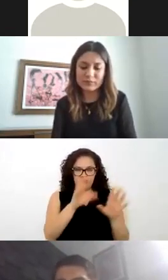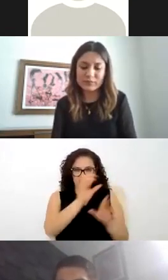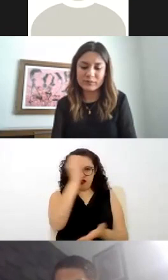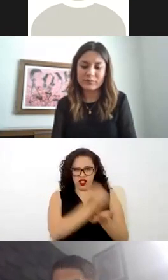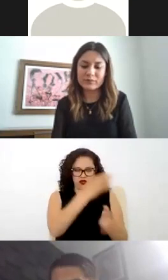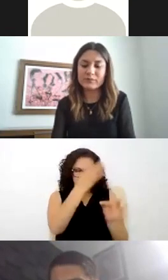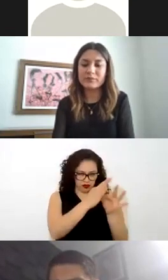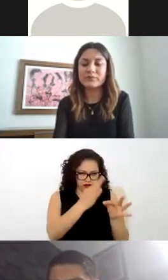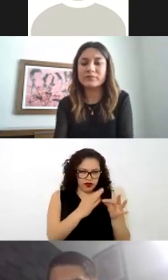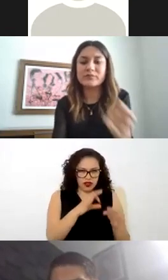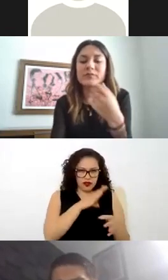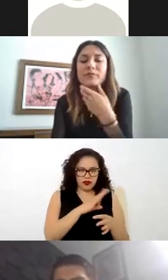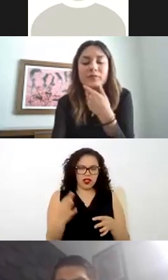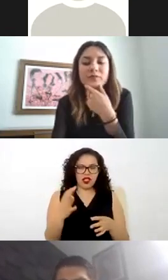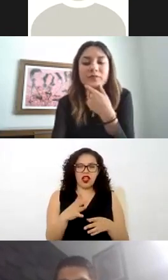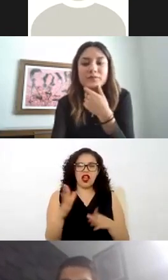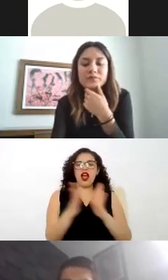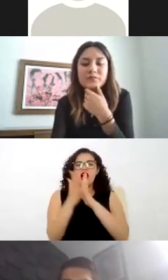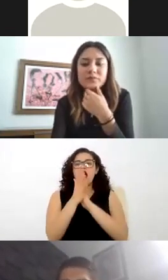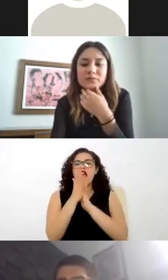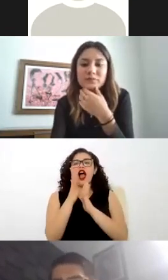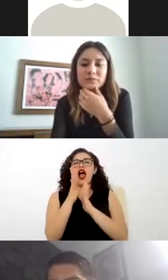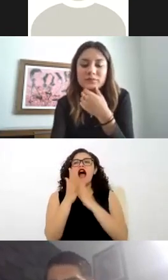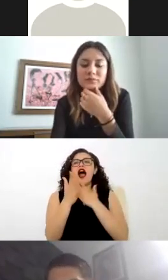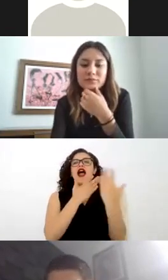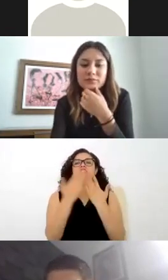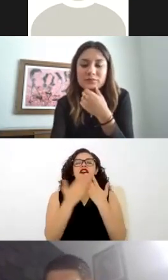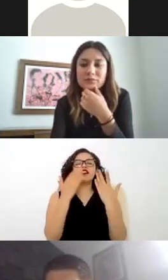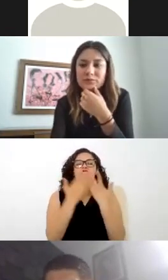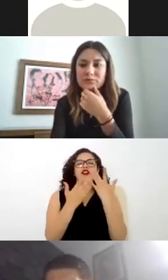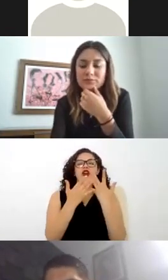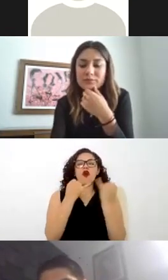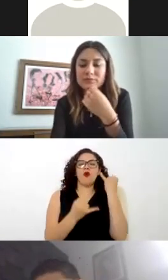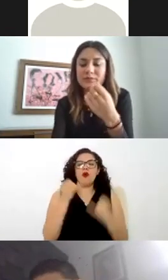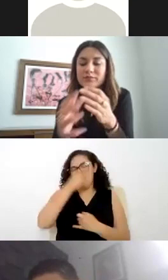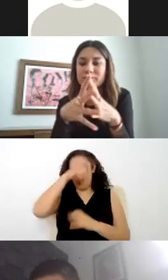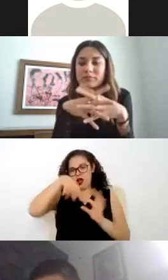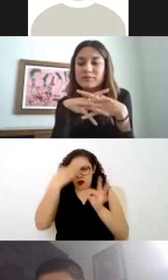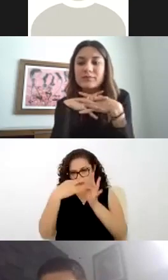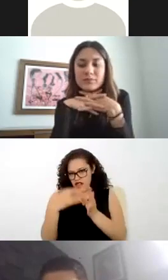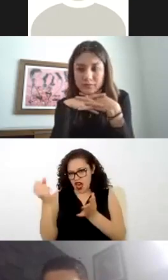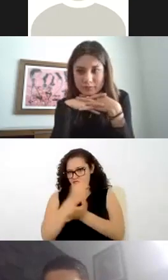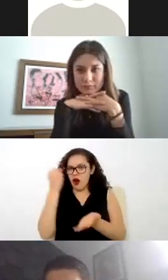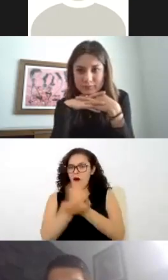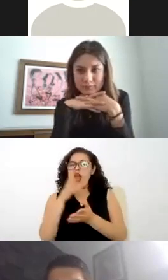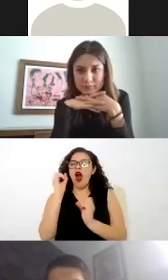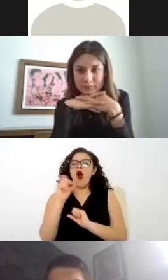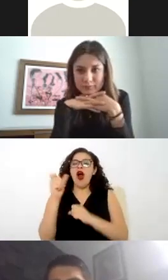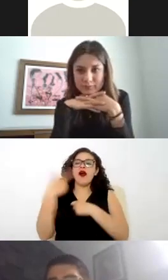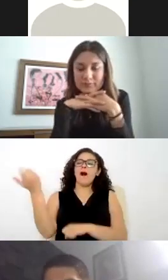puede ejercitar una acción judicial para pedir ya sea su cumplimiento forzoso o una indemnización